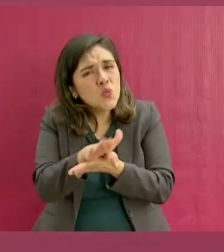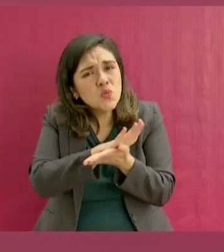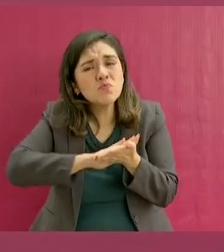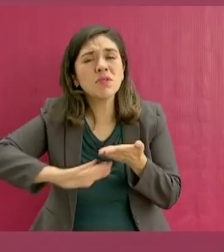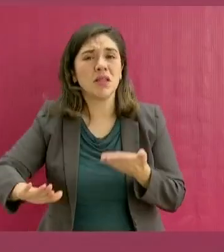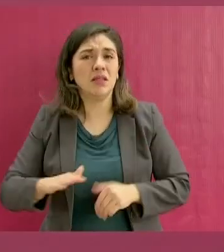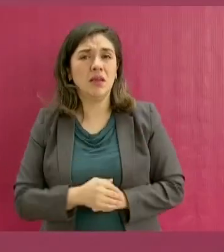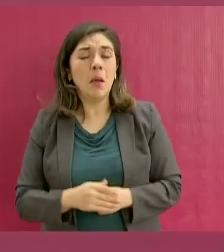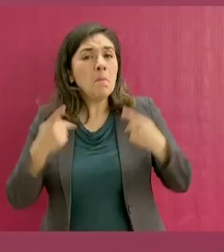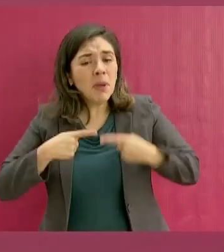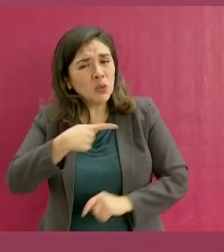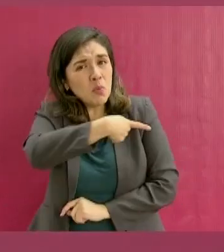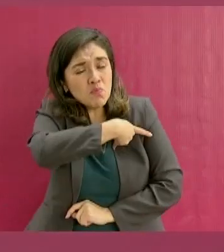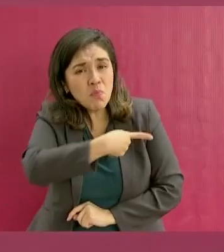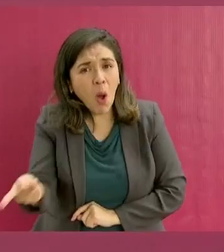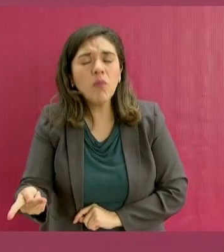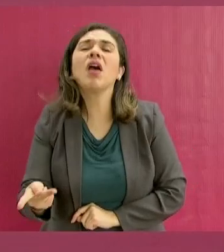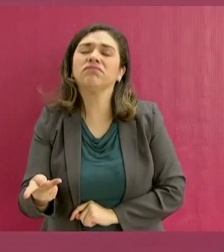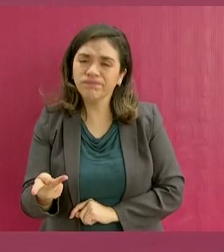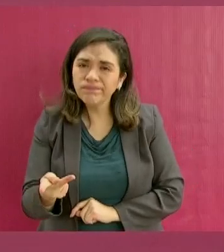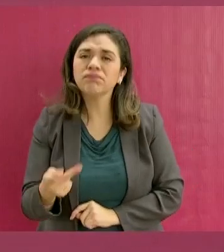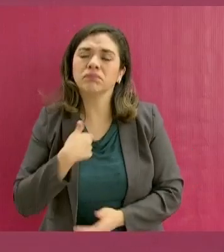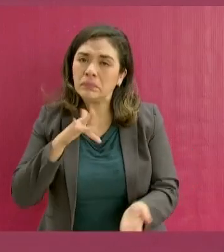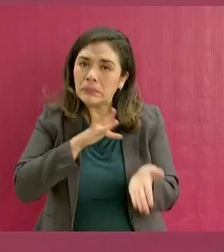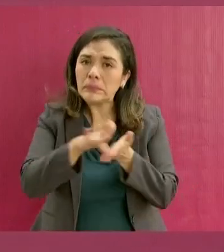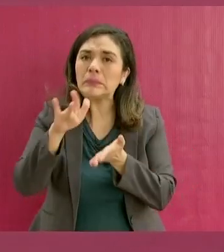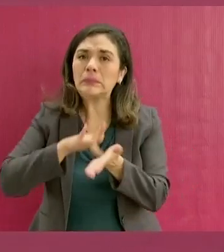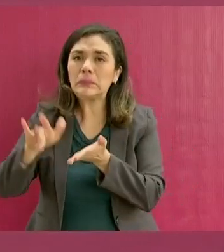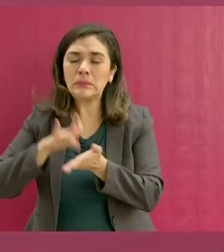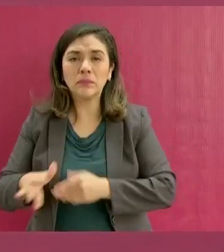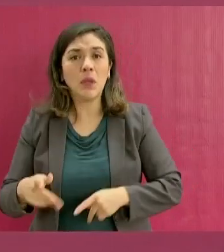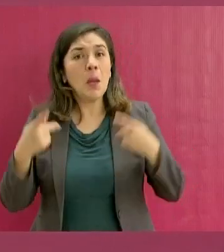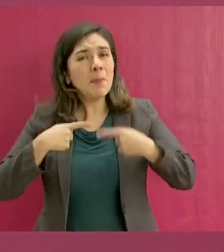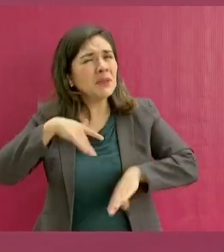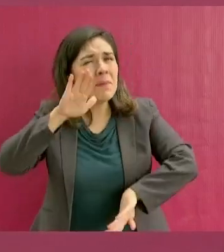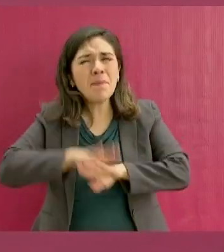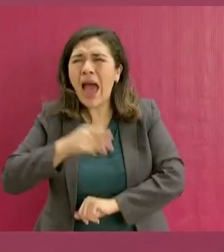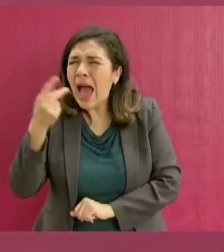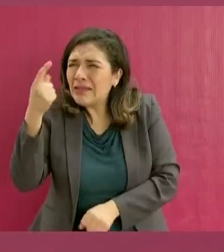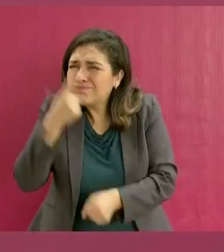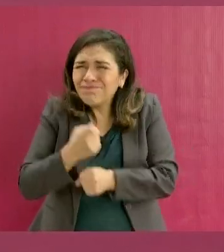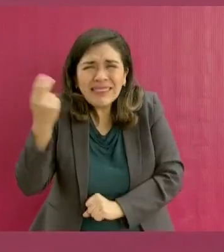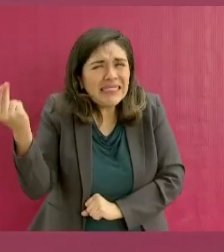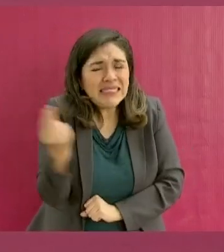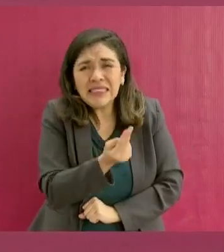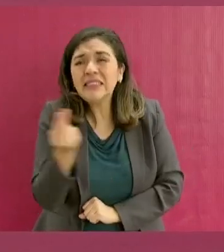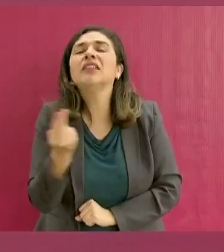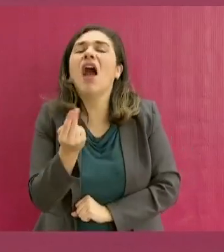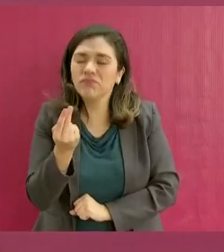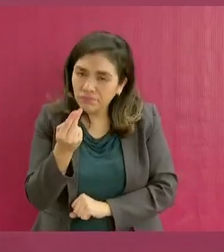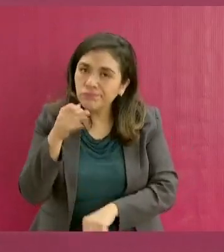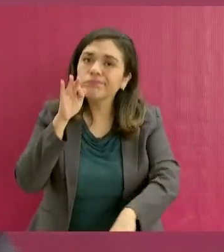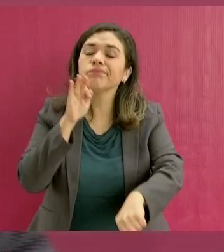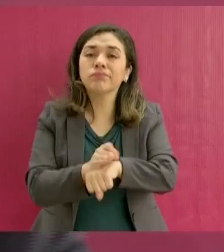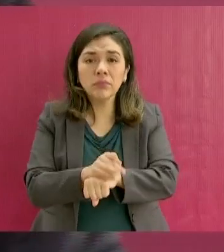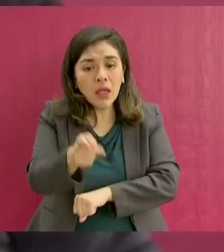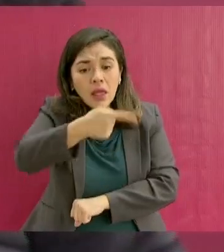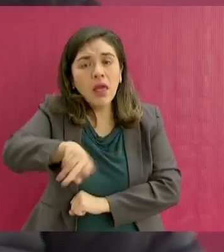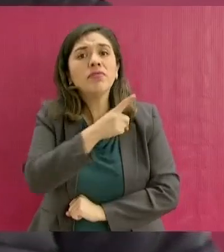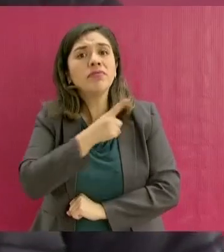a la gente pobre, que la gente más necesitada tenga